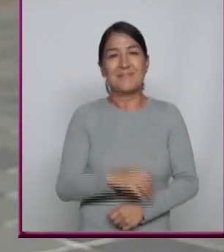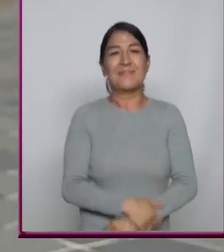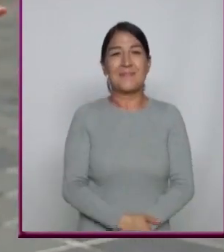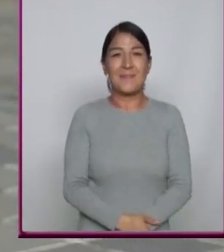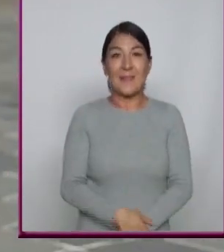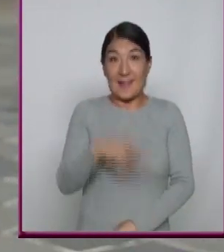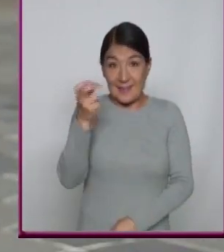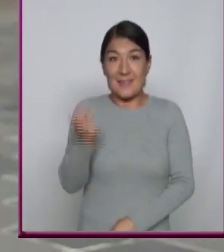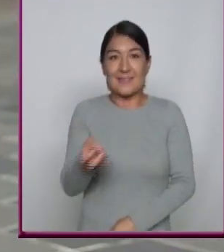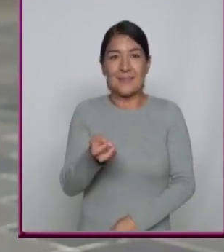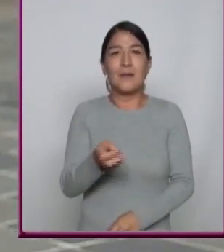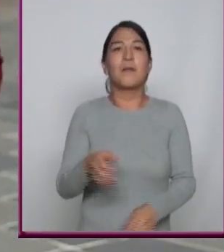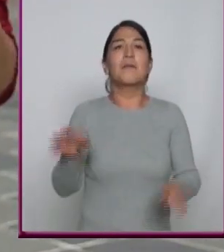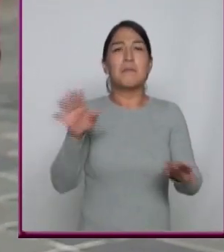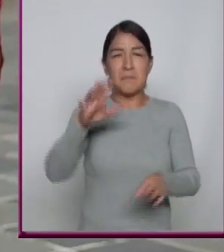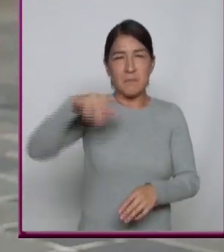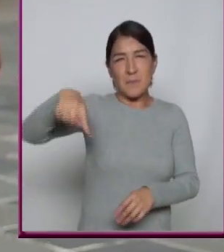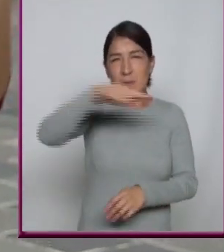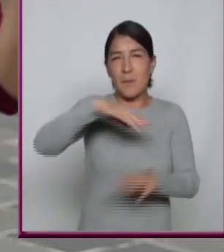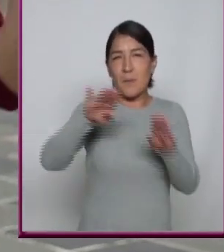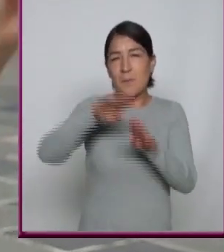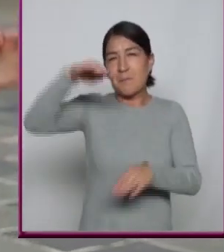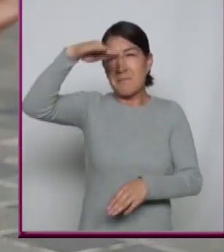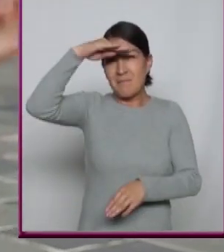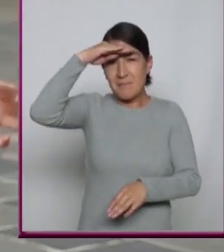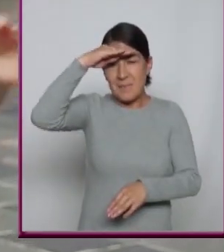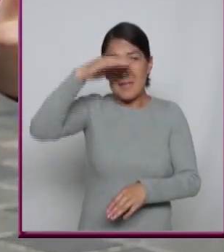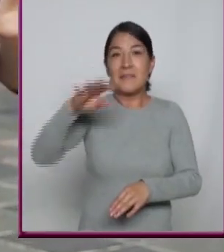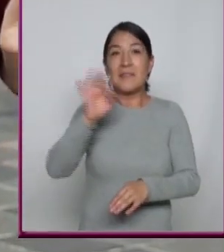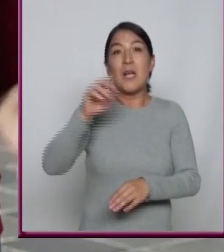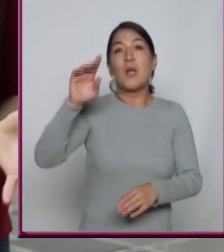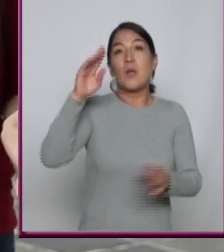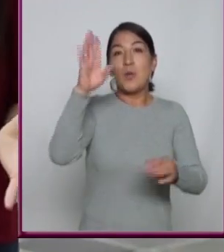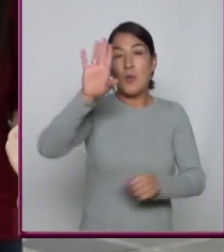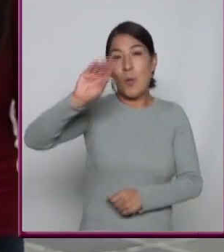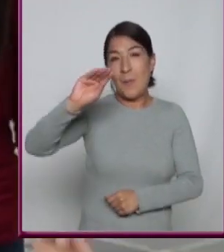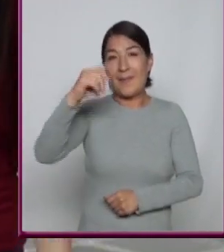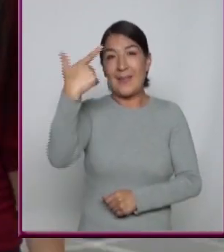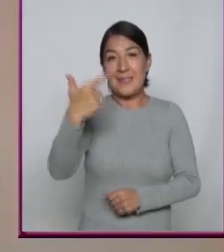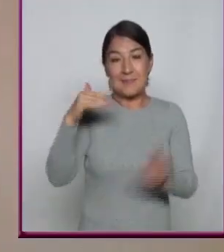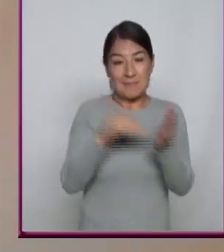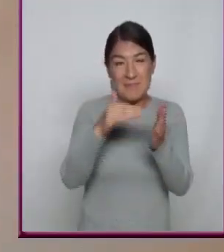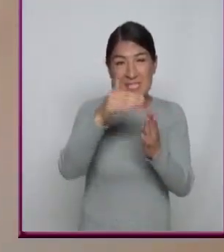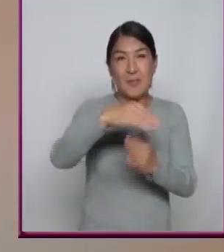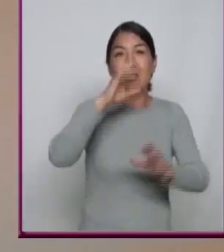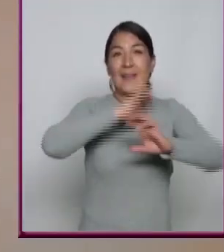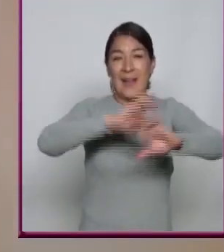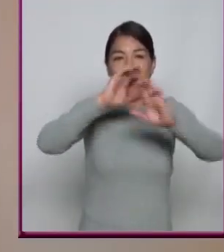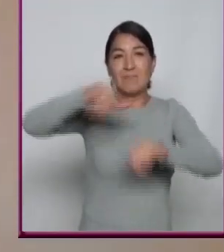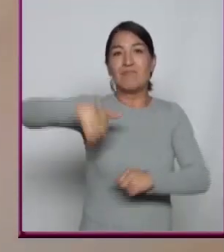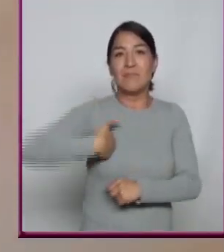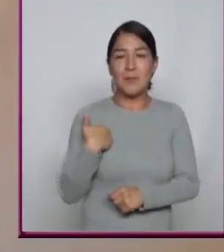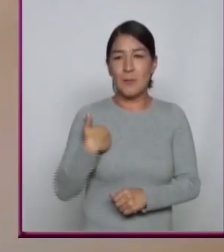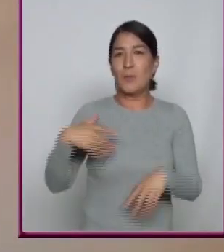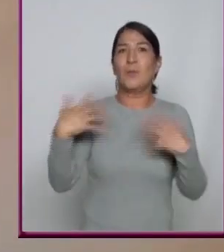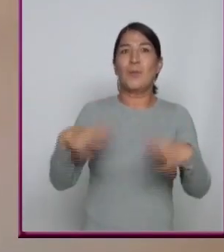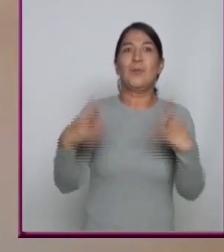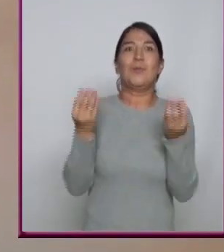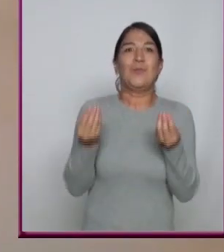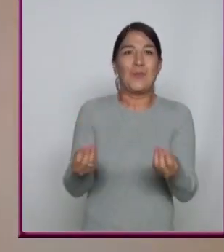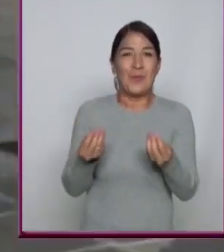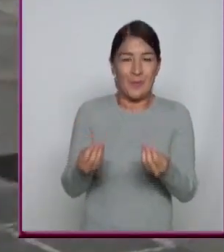De hecho Se ha calculado Son como Unas 97 millones De canciones Es muchísimo muchísimo